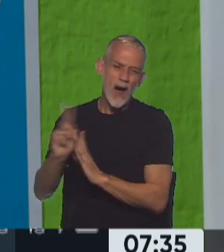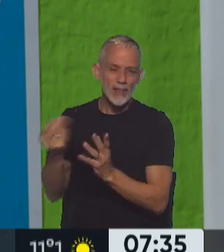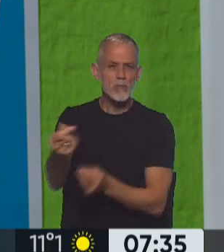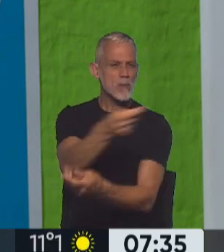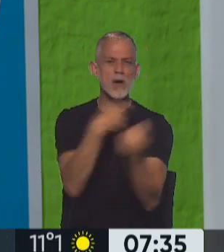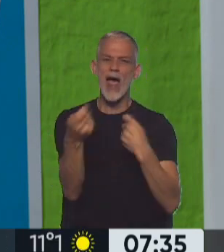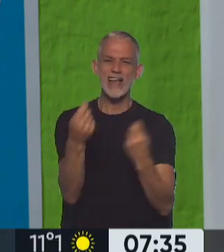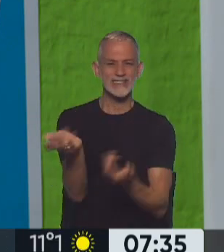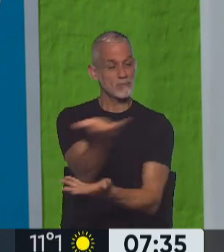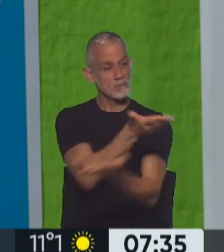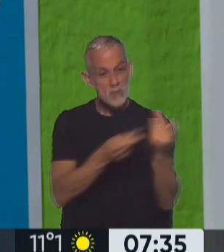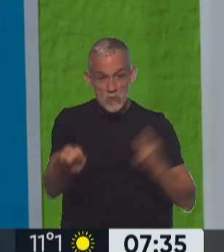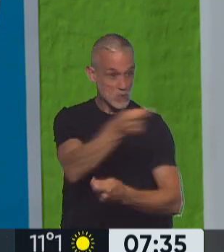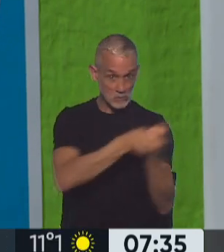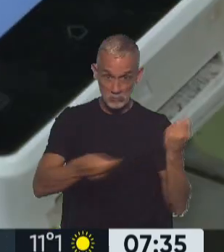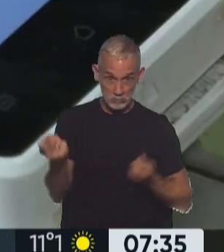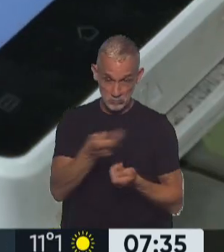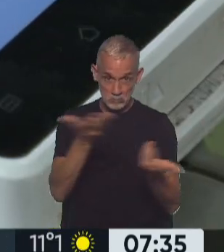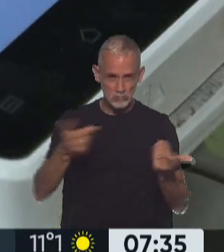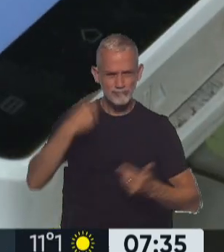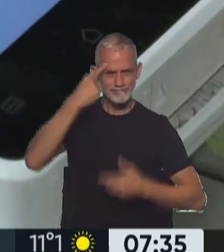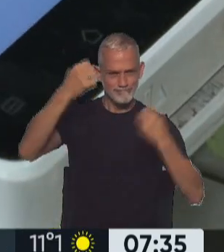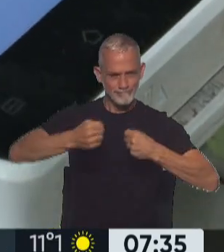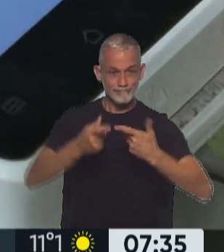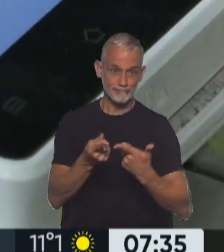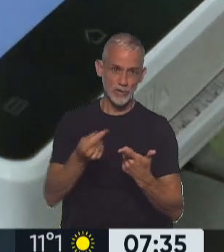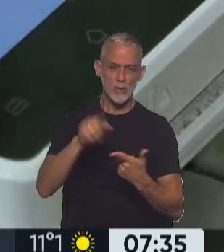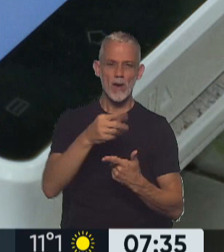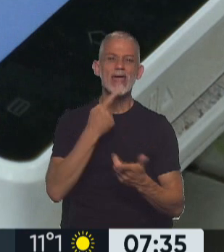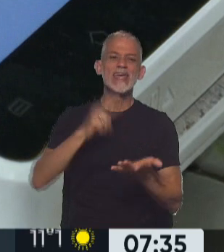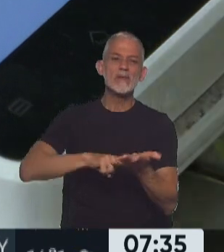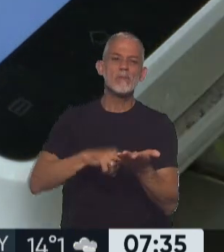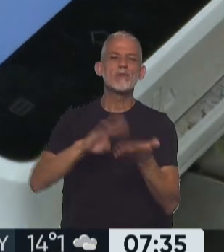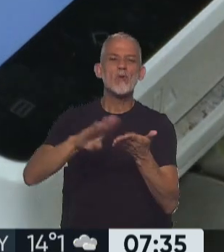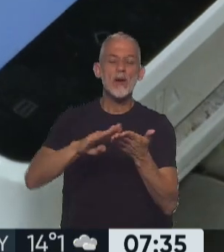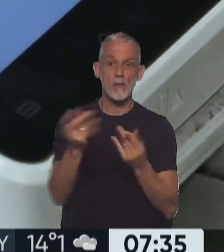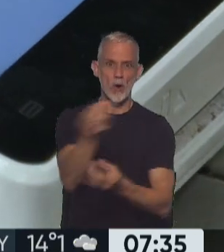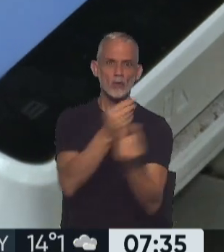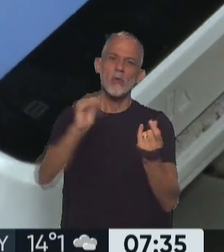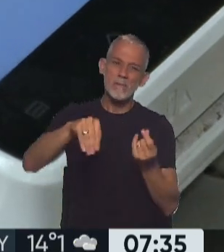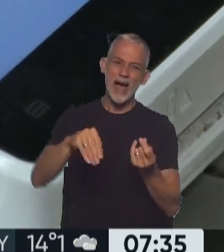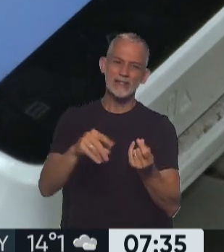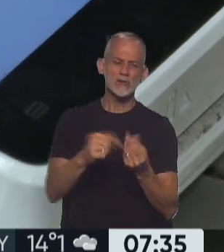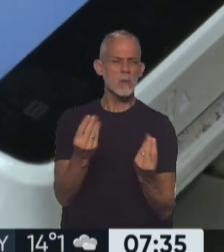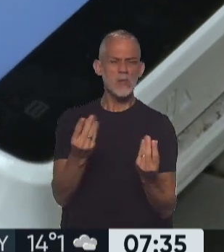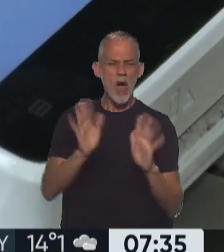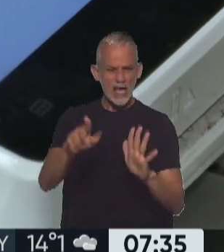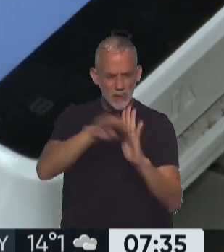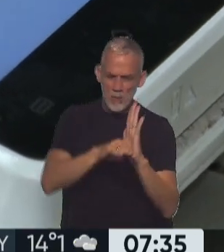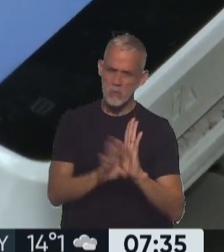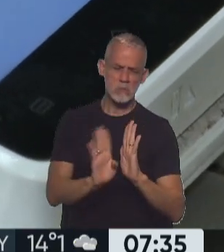Entonces eso genera, y yo soy alguien convencido que esto también genera impuestos al haber más consumo. Así que no hay que tenerle miedo a este tipo de cuestiones y